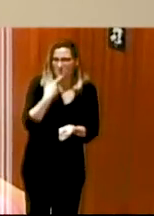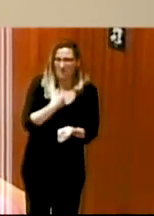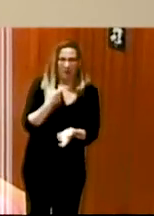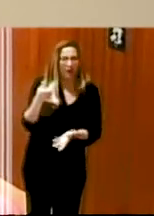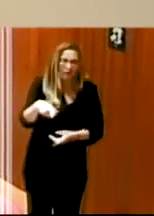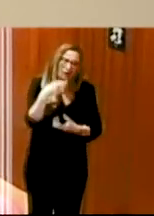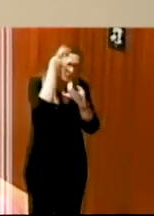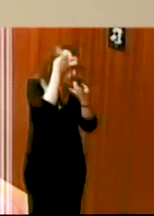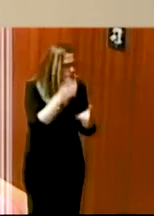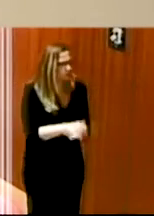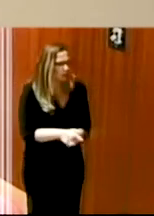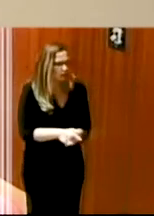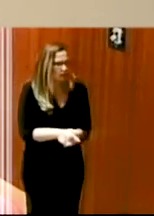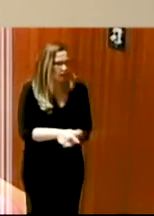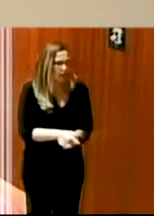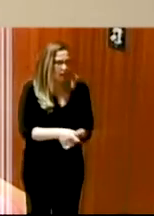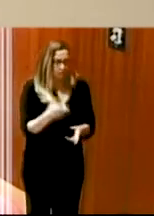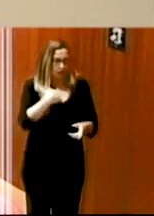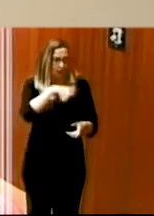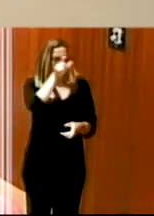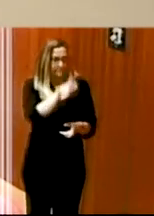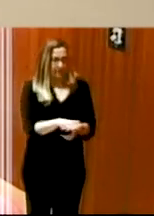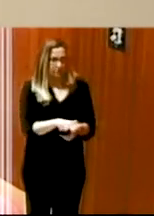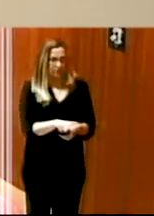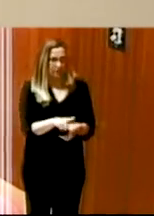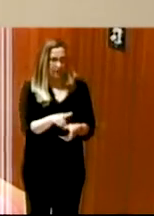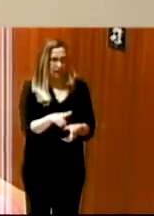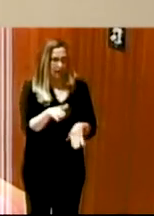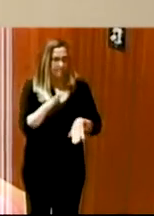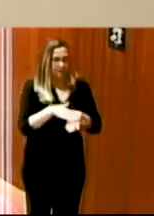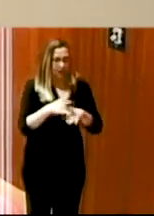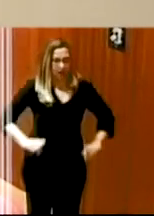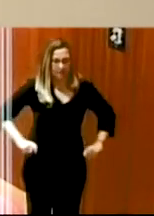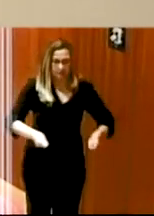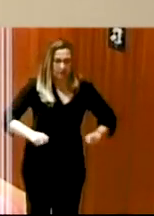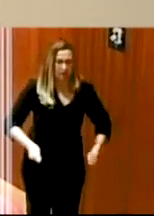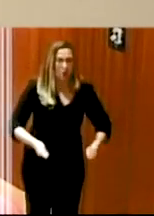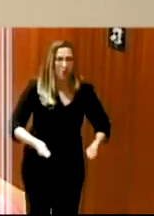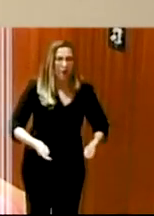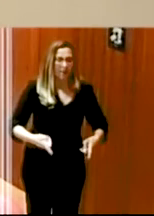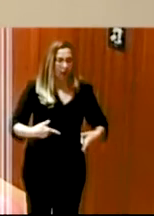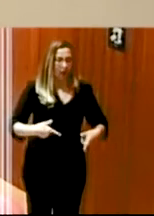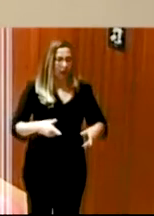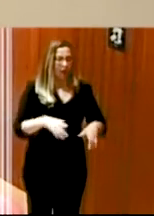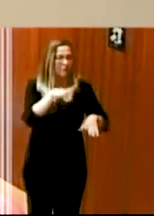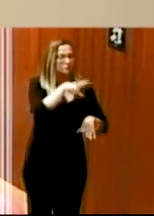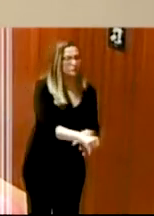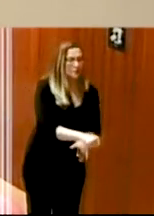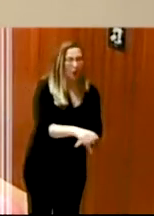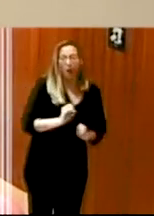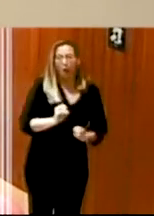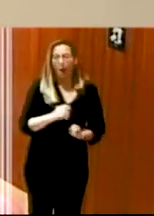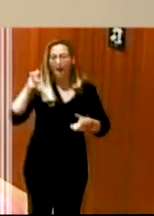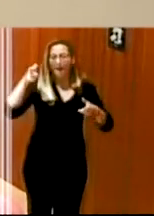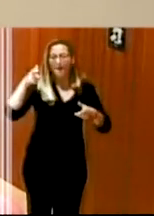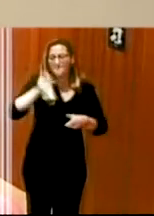que justo las personas te dicen el espacio reservado para sillas de ruedas o las personas que vayan a comprar una entrada y que